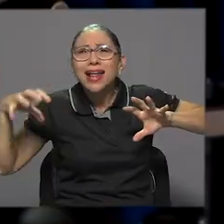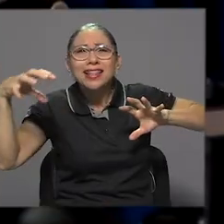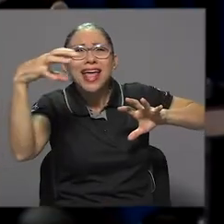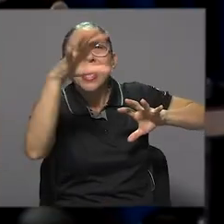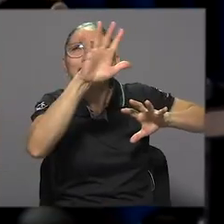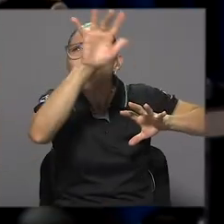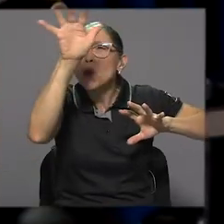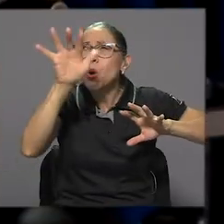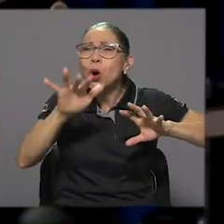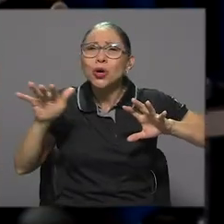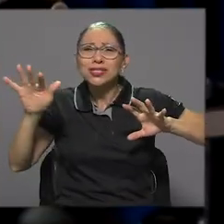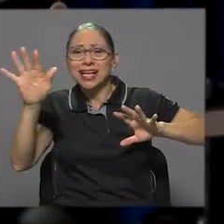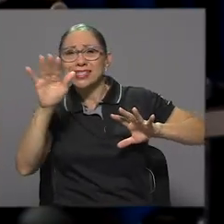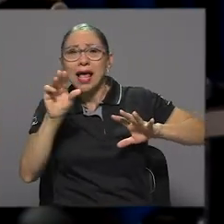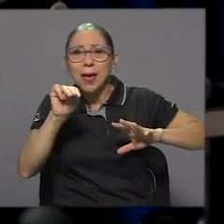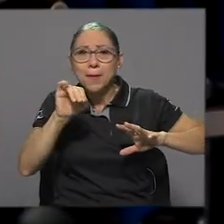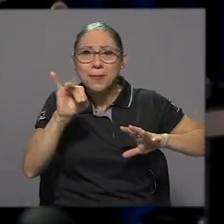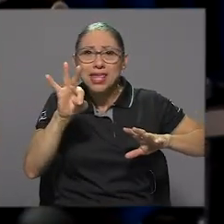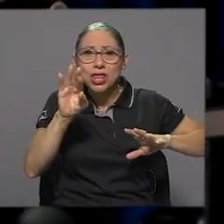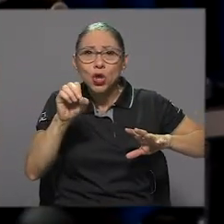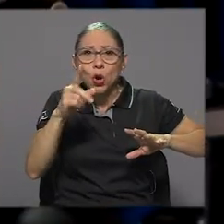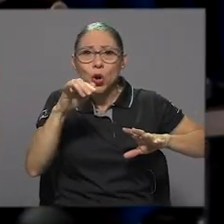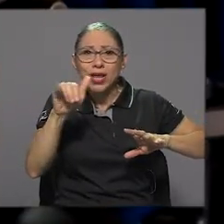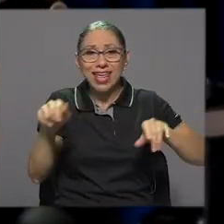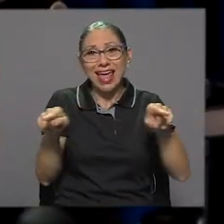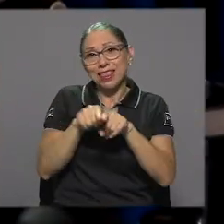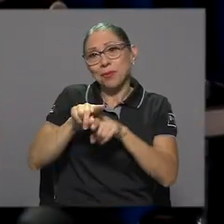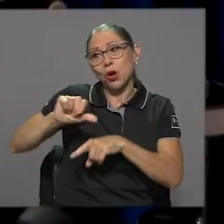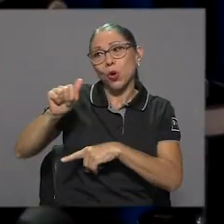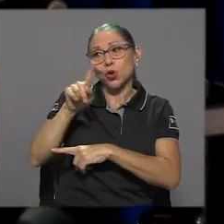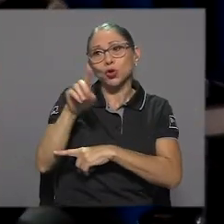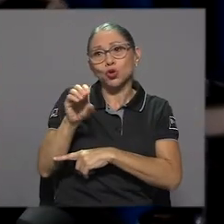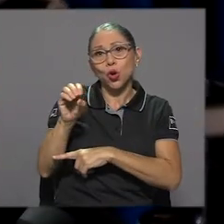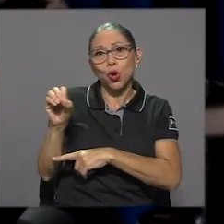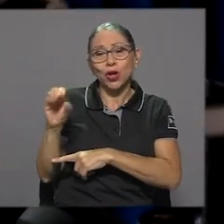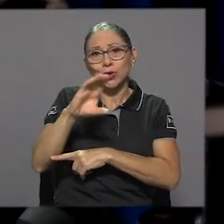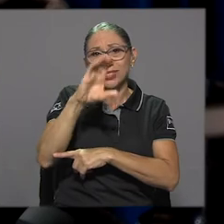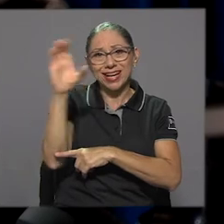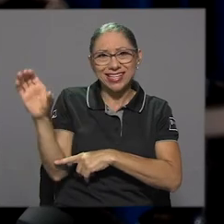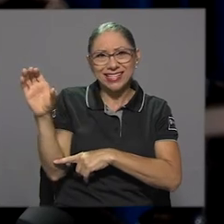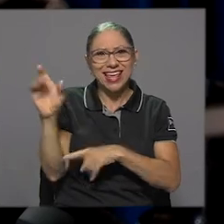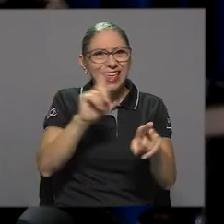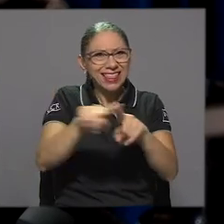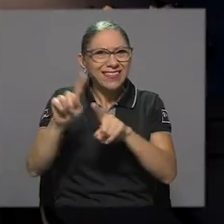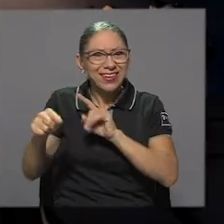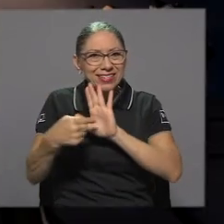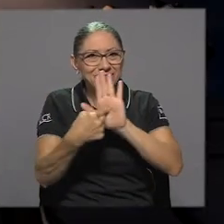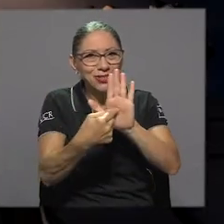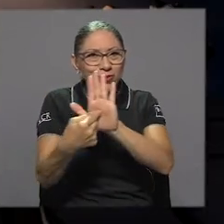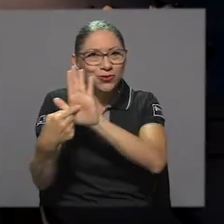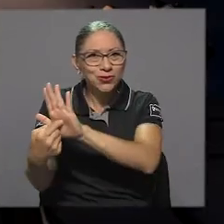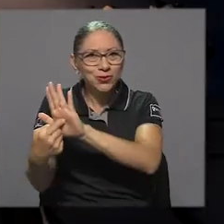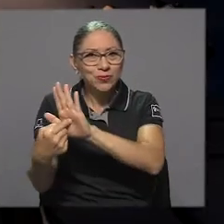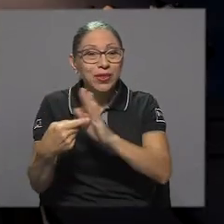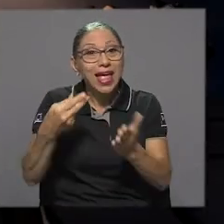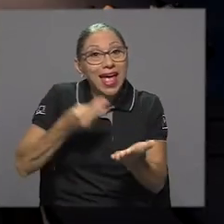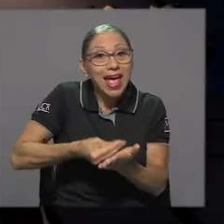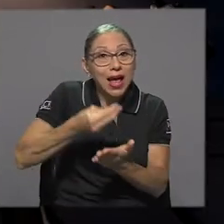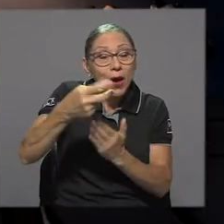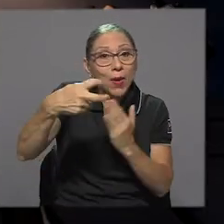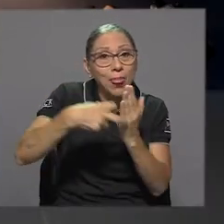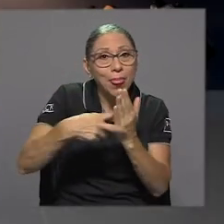planetas, de nebulosas, de mitología, uno orientado público infantil también, llamado Zoológico Celeste. Son shows variados.